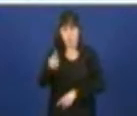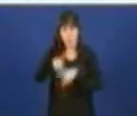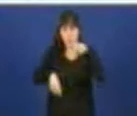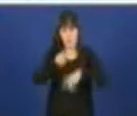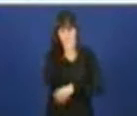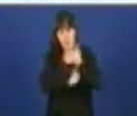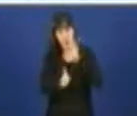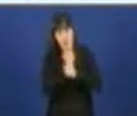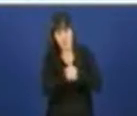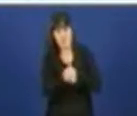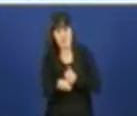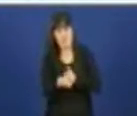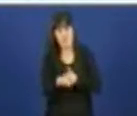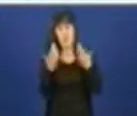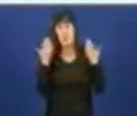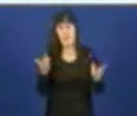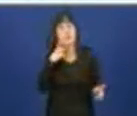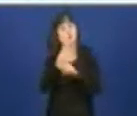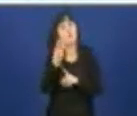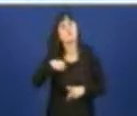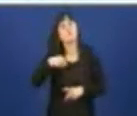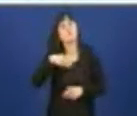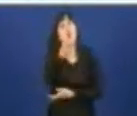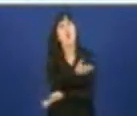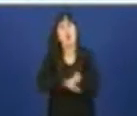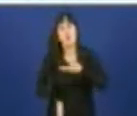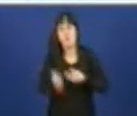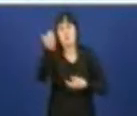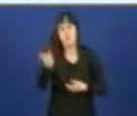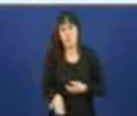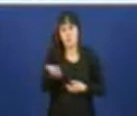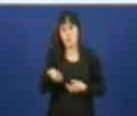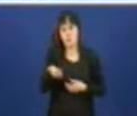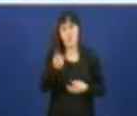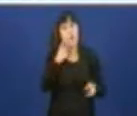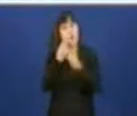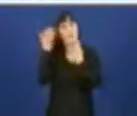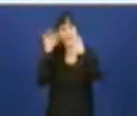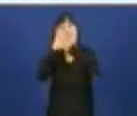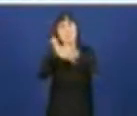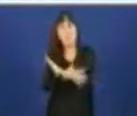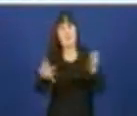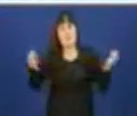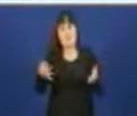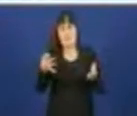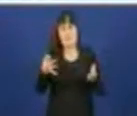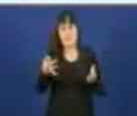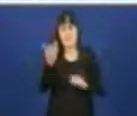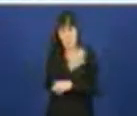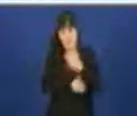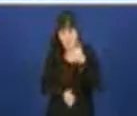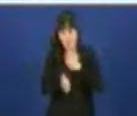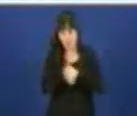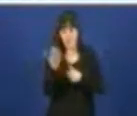Para isto, evidentemente, colaboraron dunha maneira moi importante na definición das prioridades, que xa falamos tamén